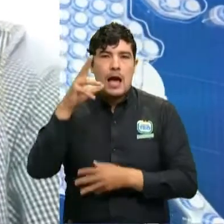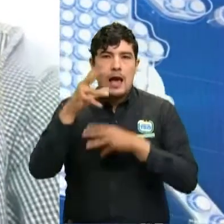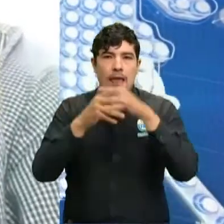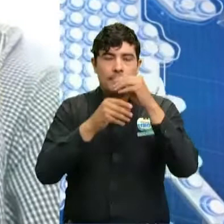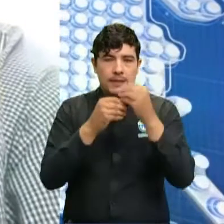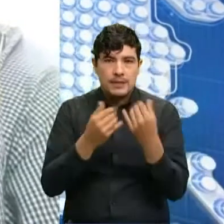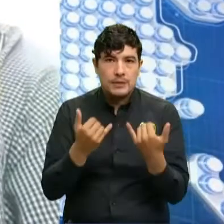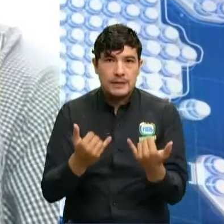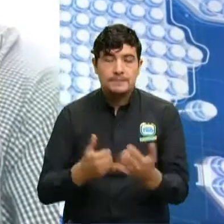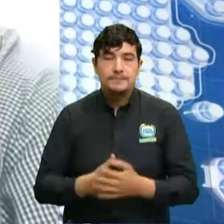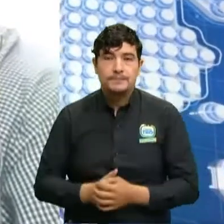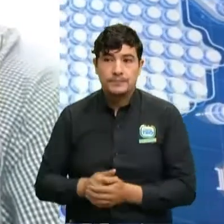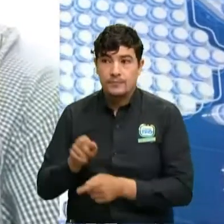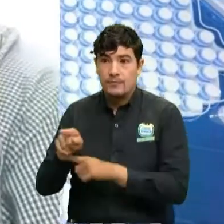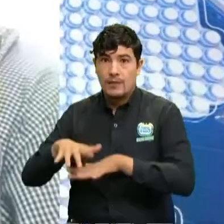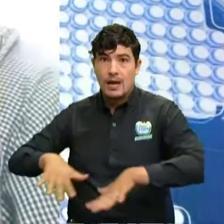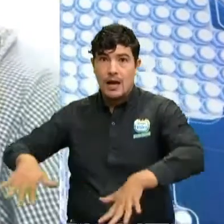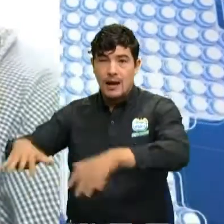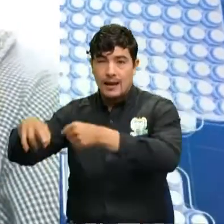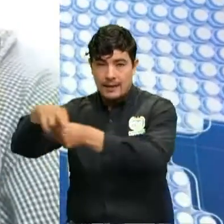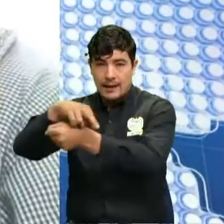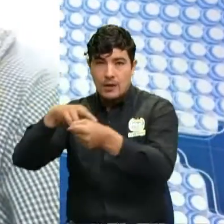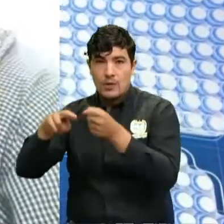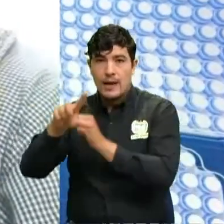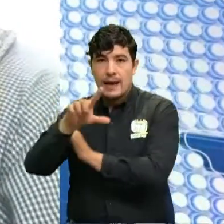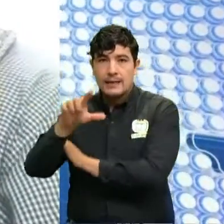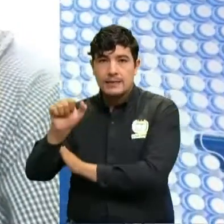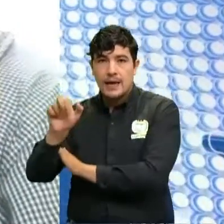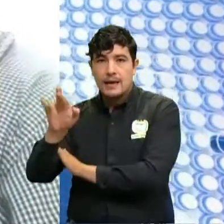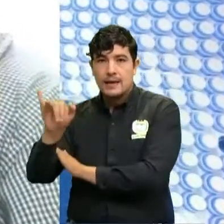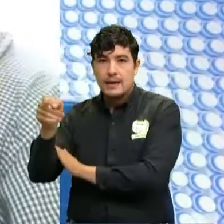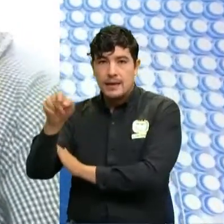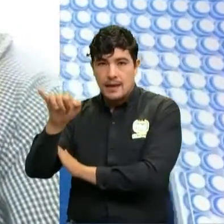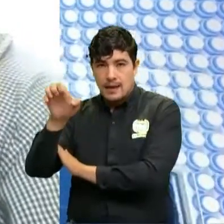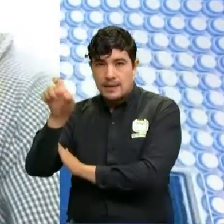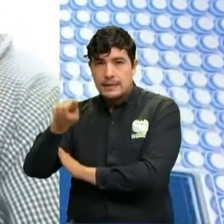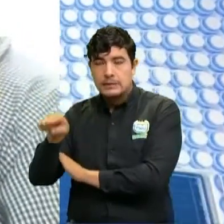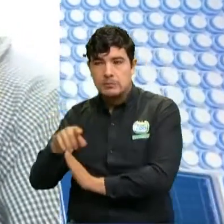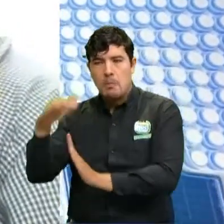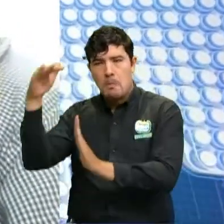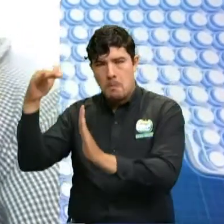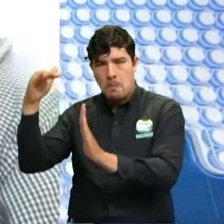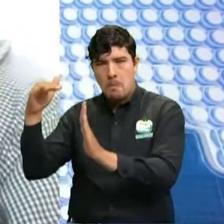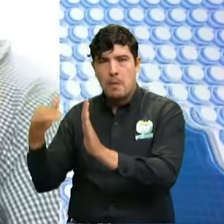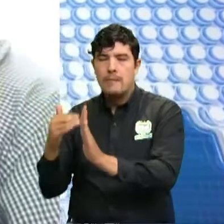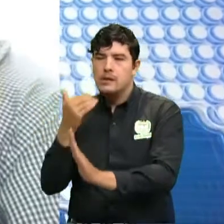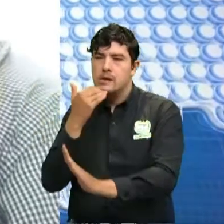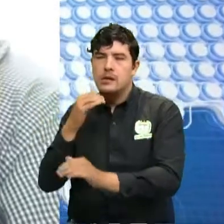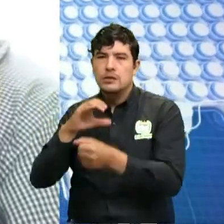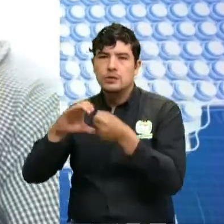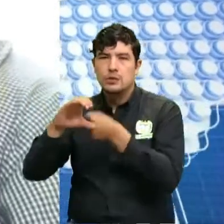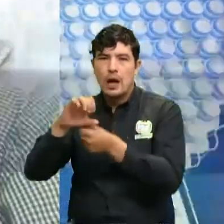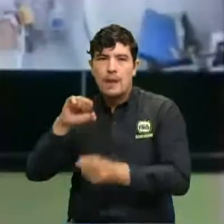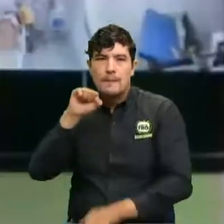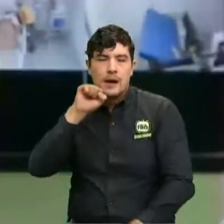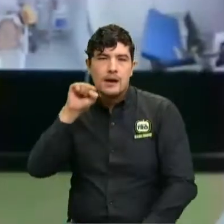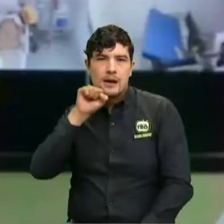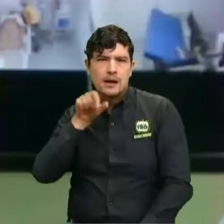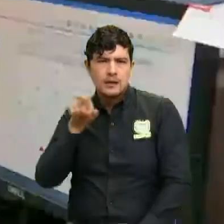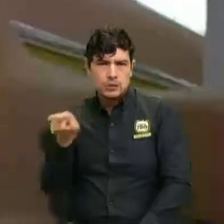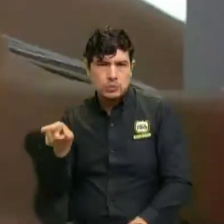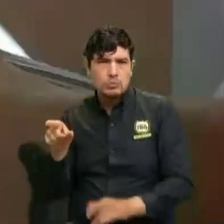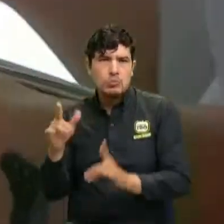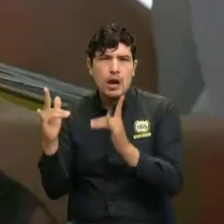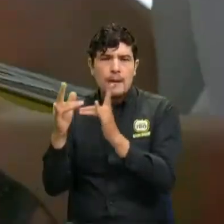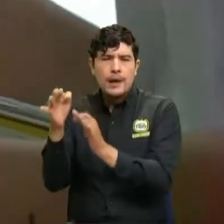en la provincia de Yariguíes, donde tenemos a Barranca Bermeja con un porcentaje del